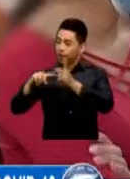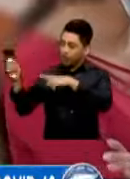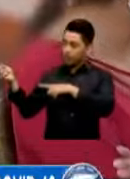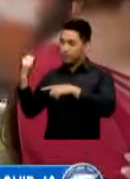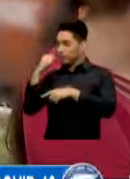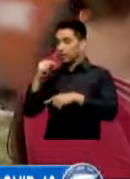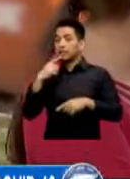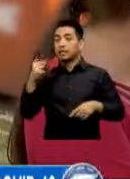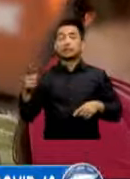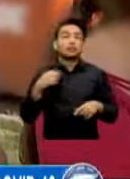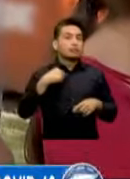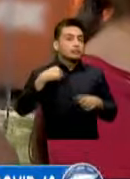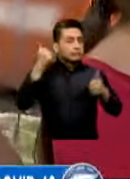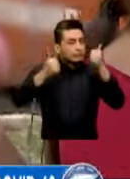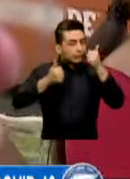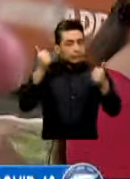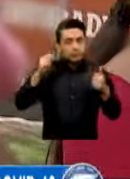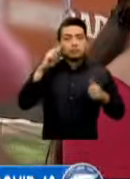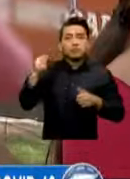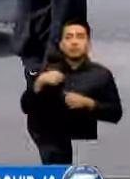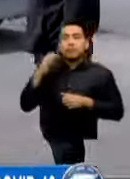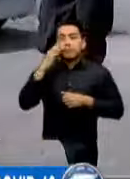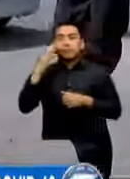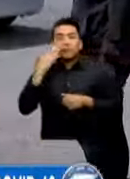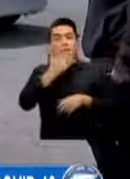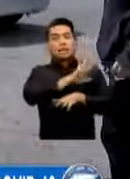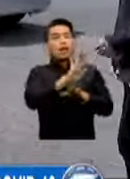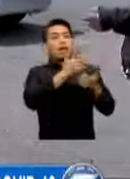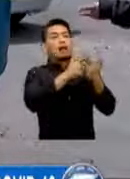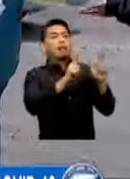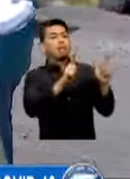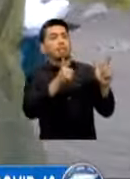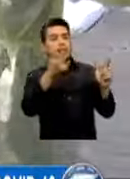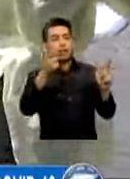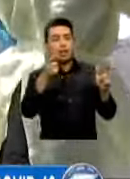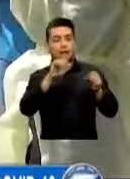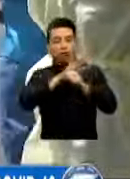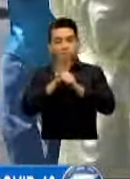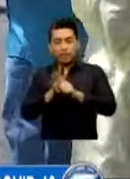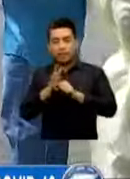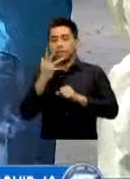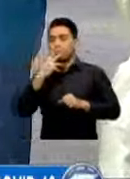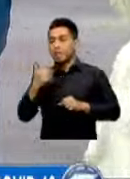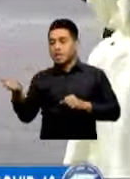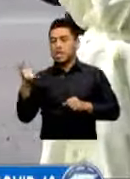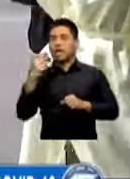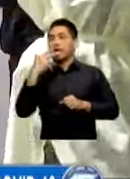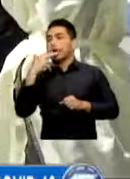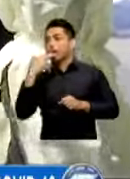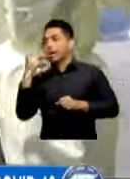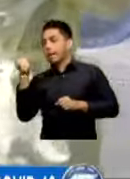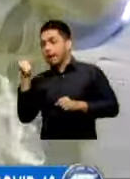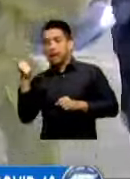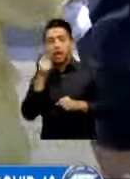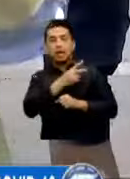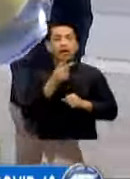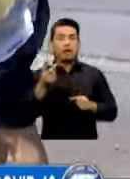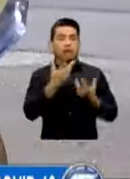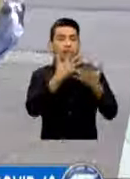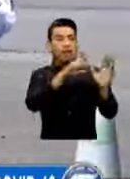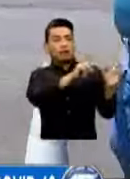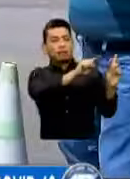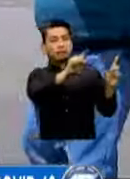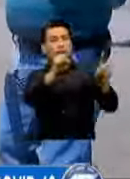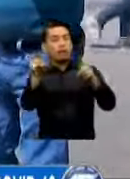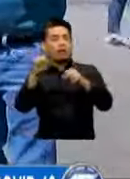acaban de salir de eso Y mi hija y mi hermano Entonces para salir de duda Es